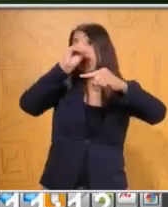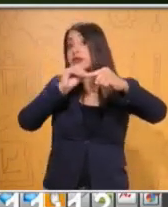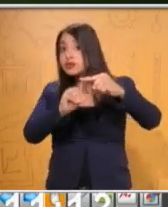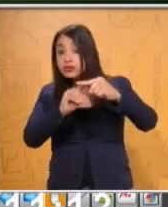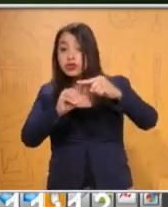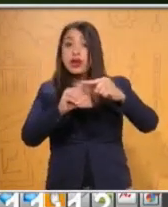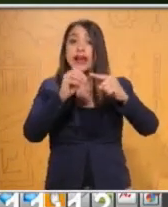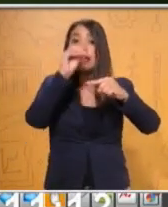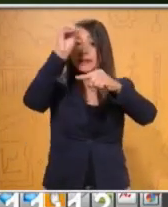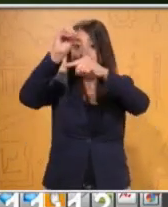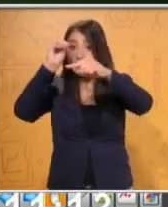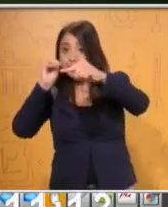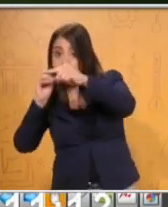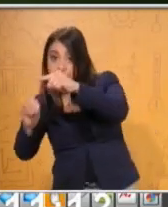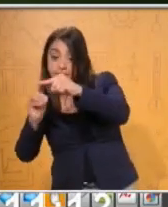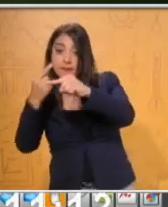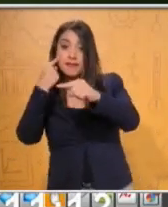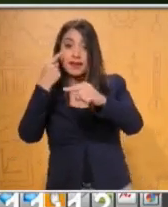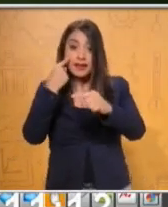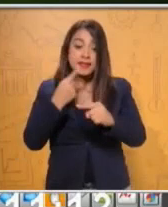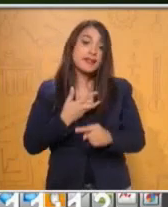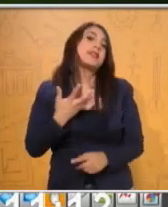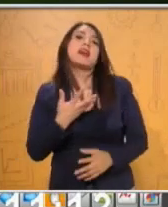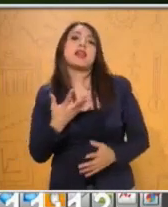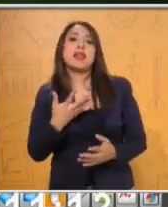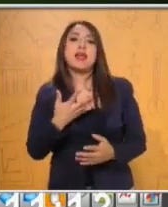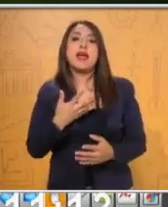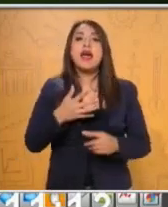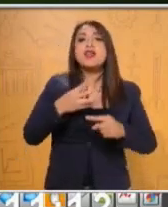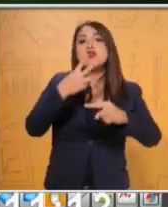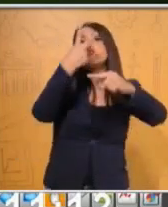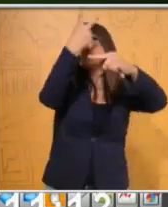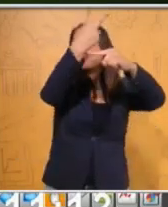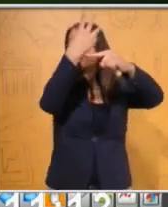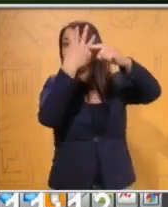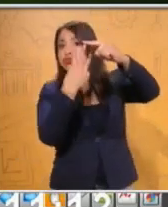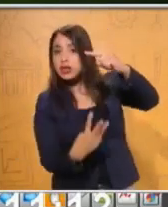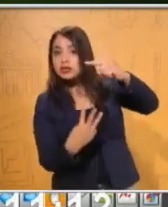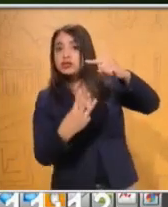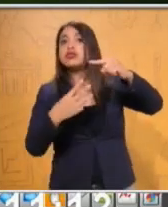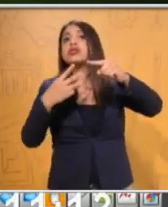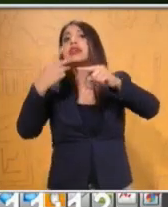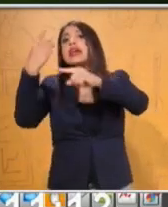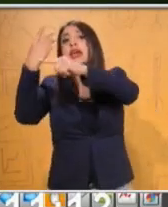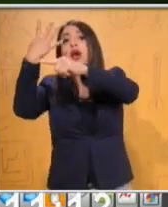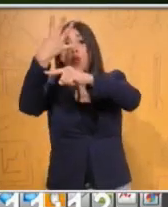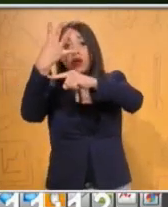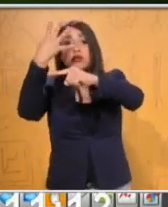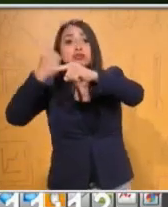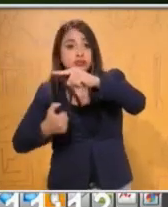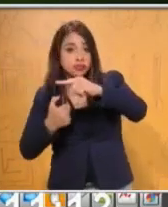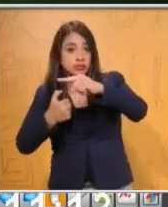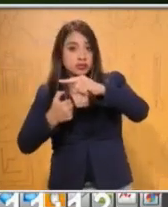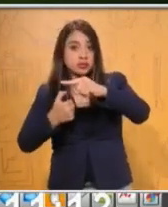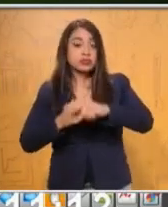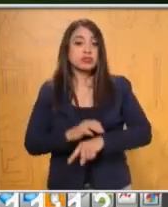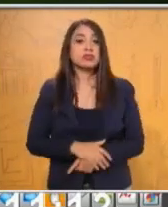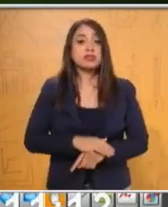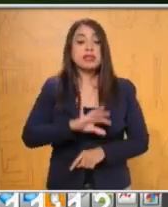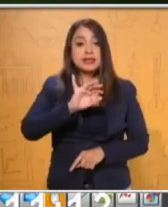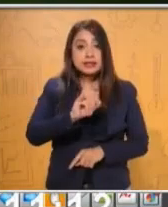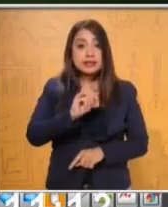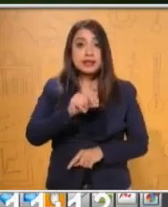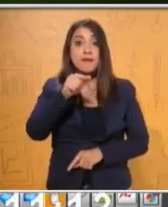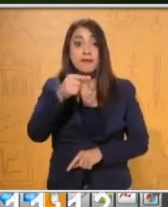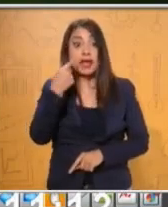con un dibujo. Tenemos dos tercios y cuatro sextos. Y la instrucción nos dice, encuentra la fracción equivalente de cada